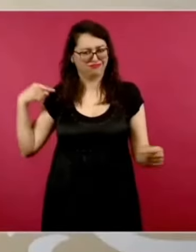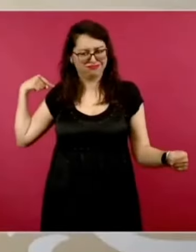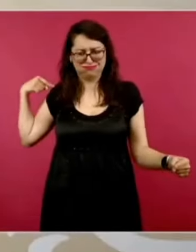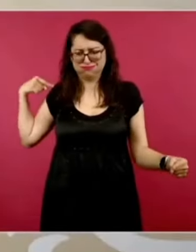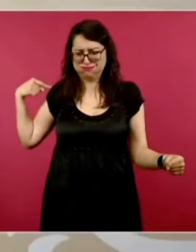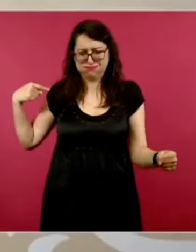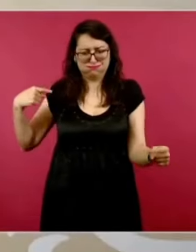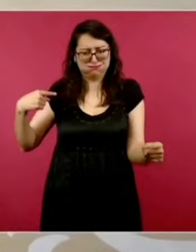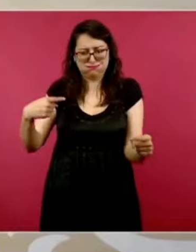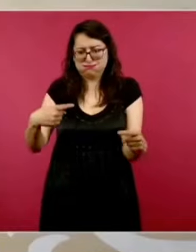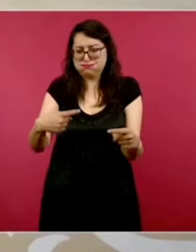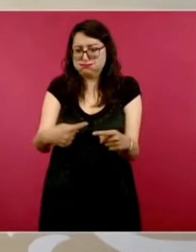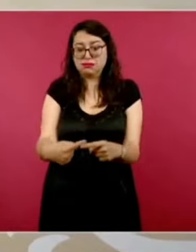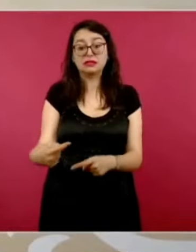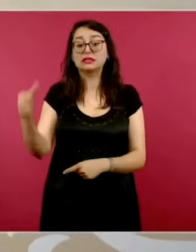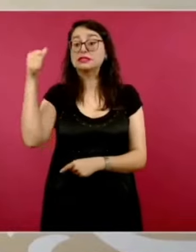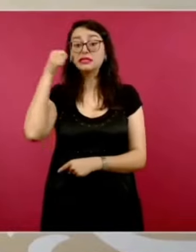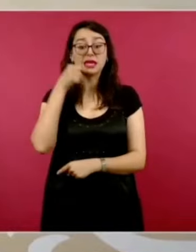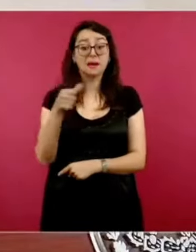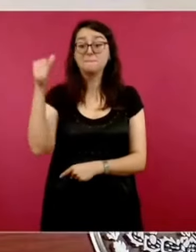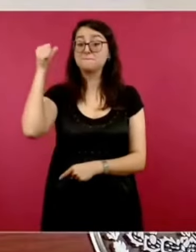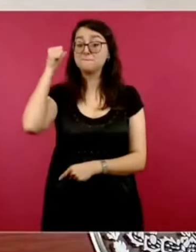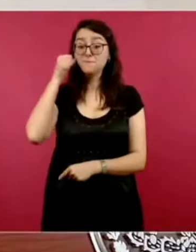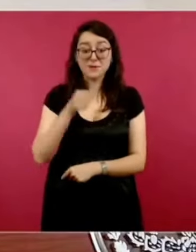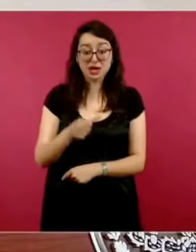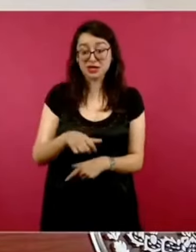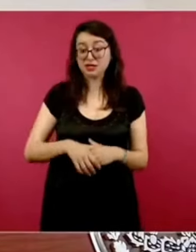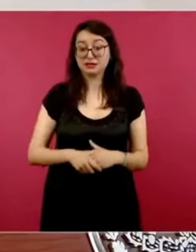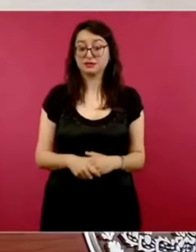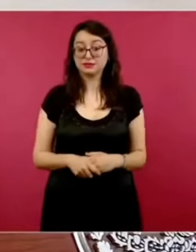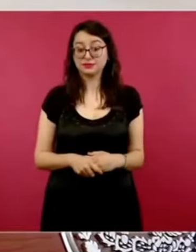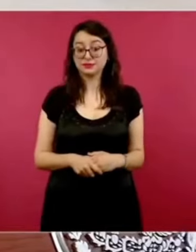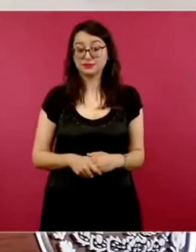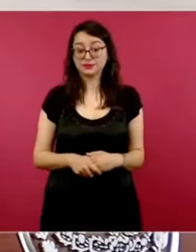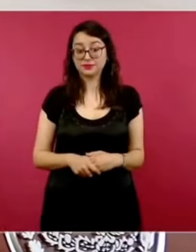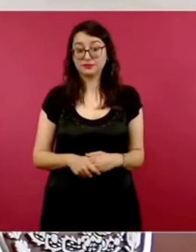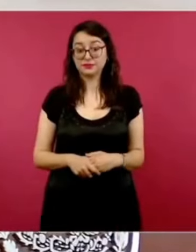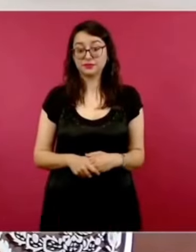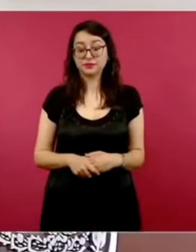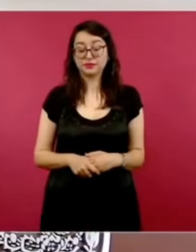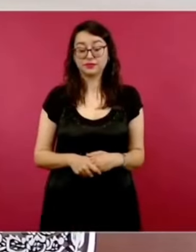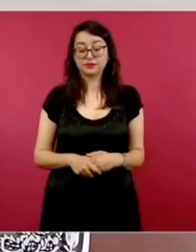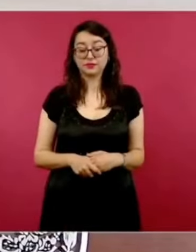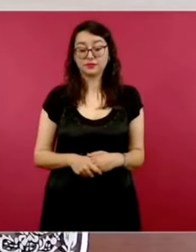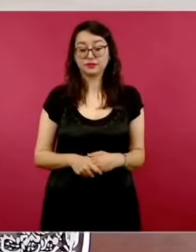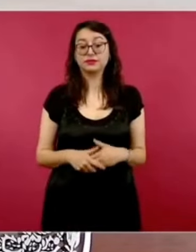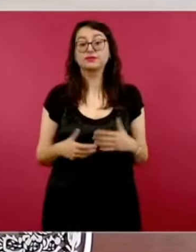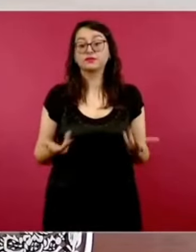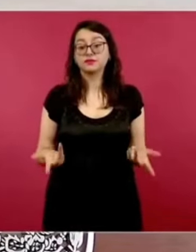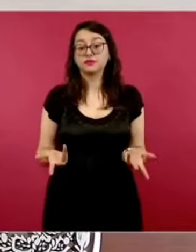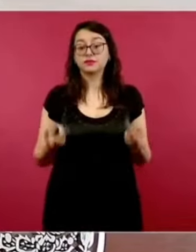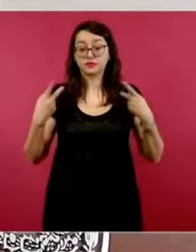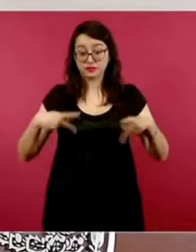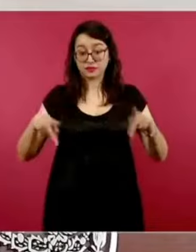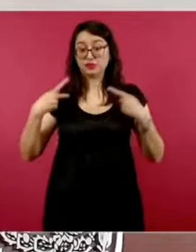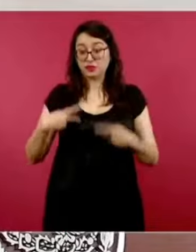se le salvó la vida a chilenos